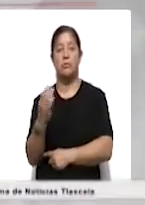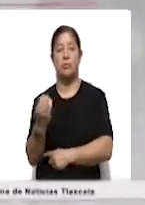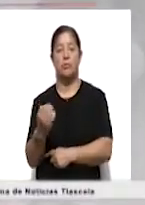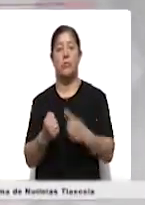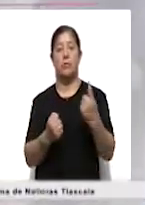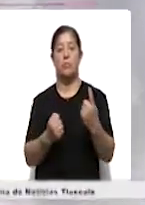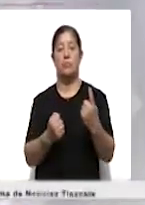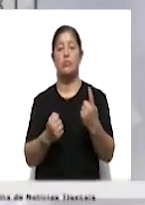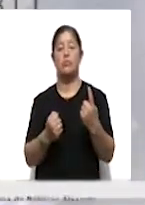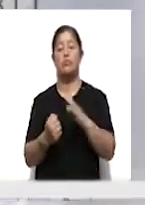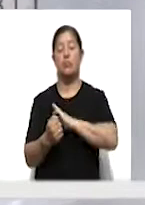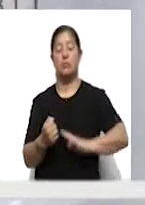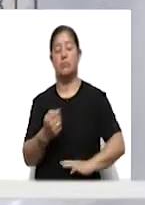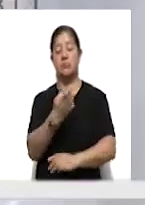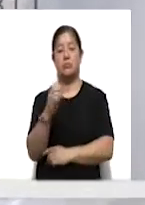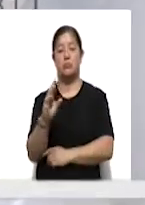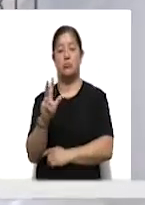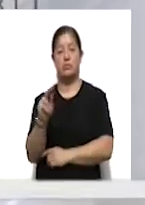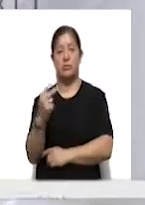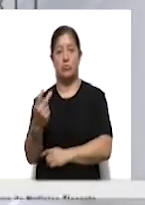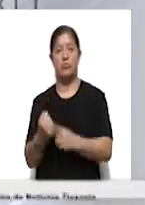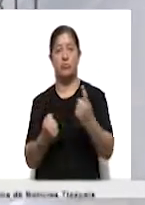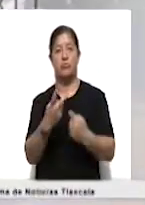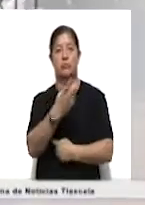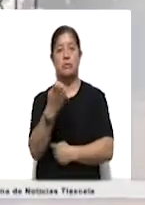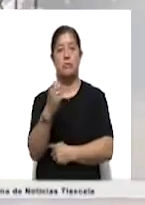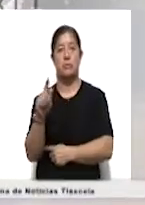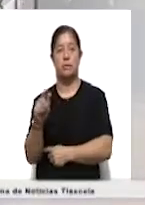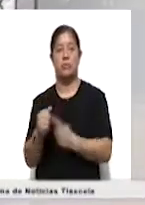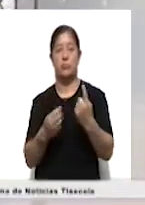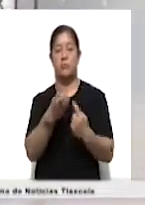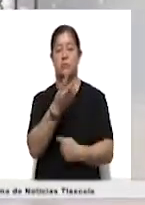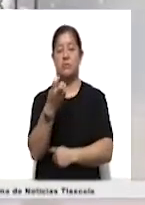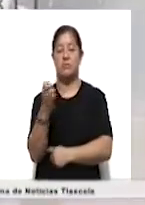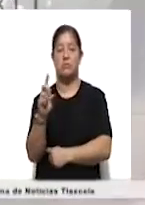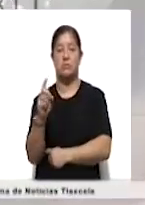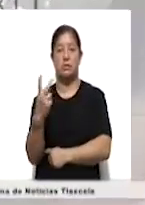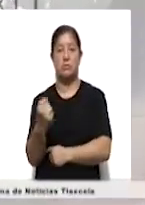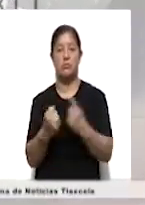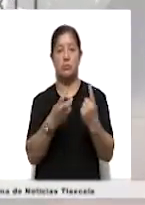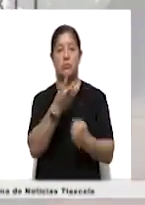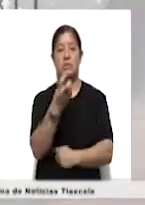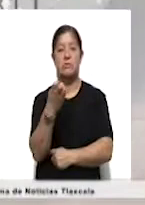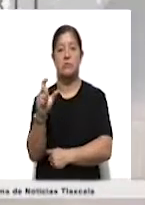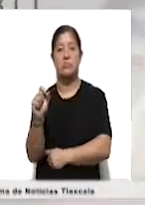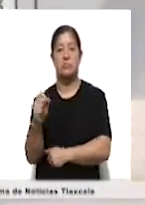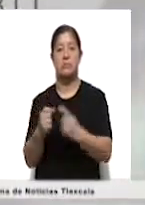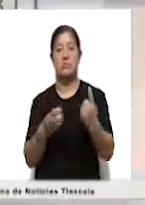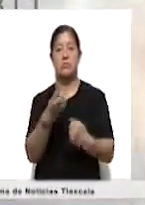Tlaxco trescientos ochenta y dos, Papalotla trescientos setenta, Petatitlán trescientos treinta y dos, Santa Cruz Tlaxcala trescientos veinte,